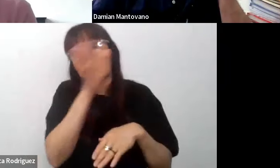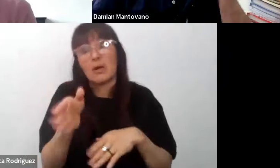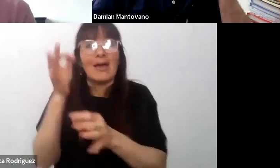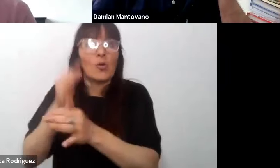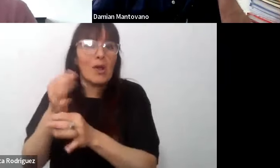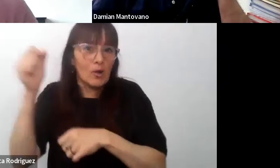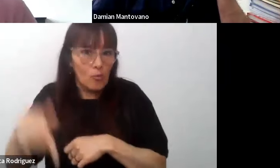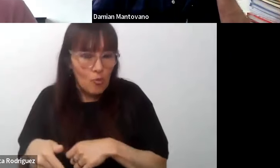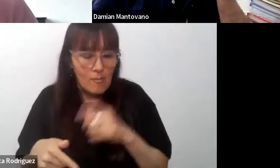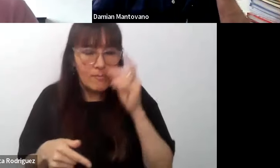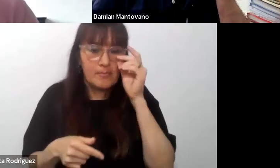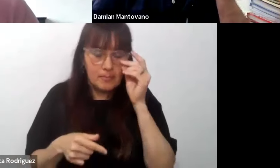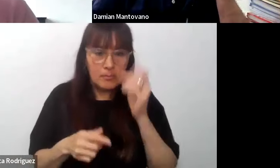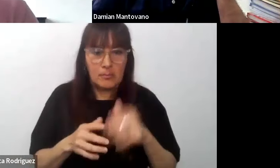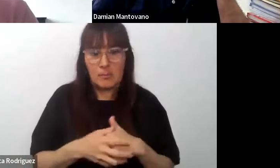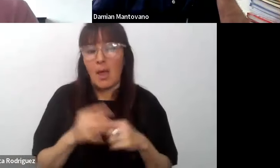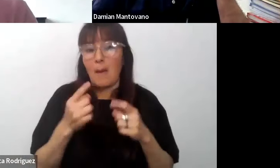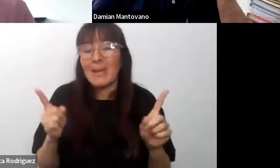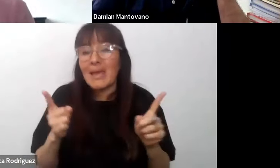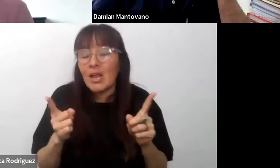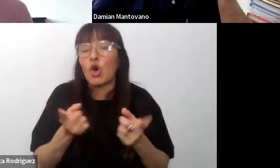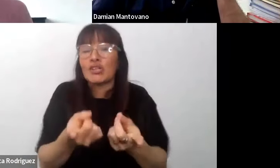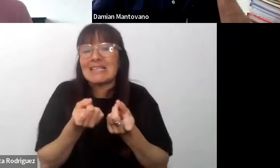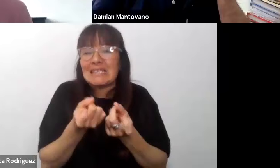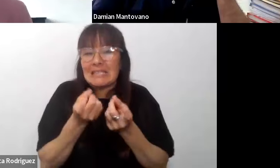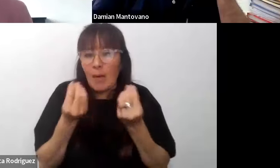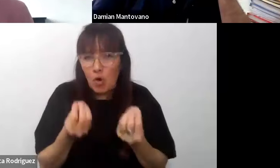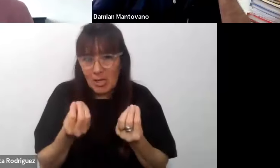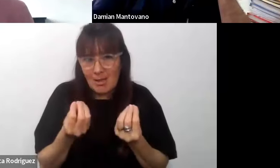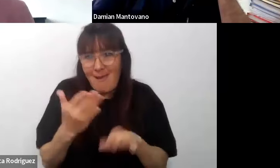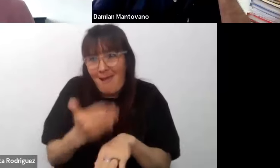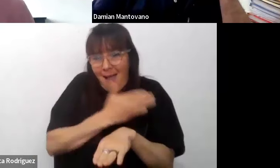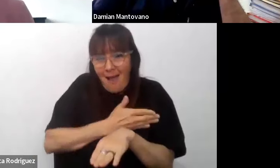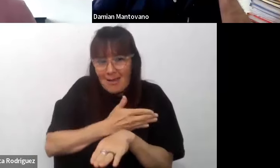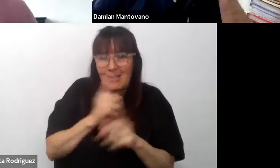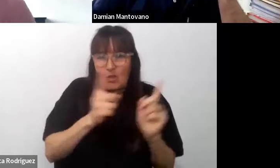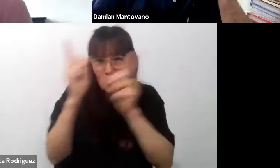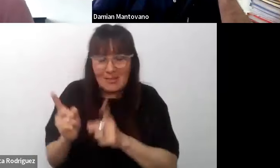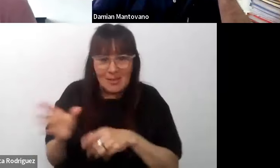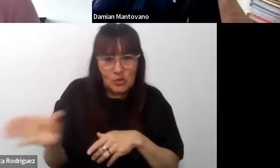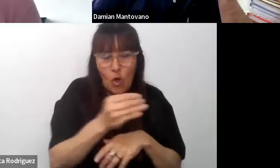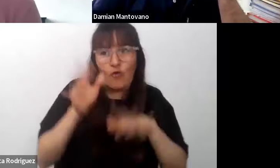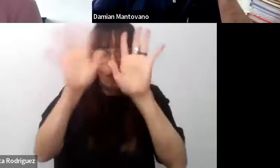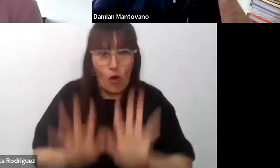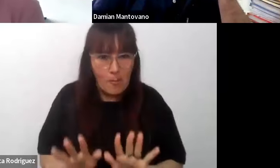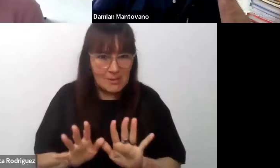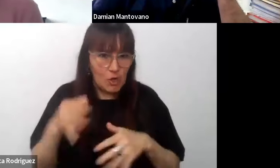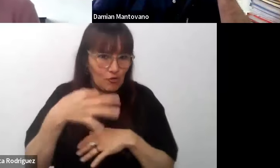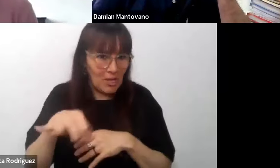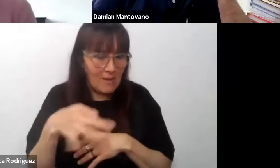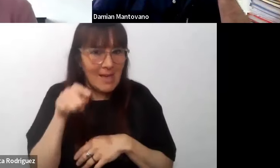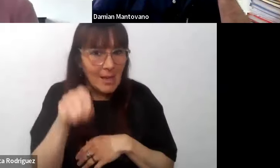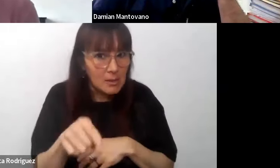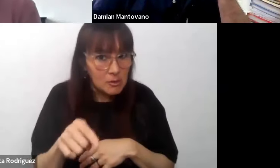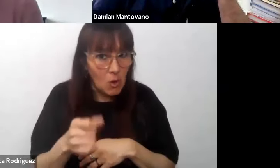pero va a ser necesario formar a todos los docentes y esto no va a ser